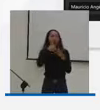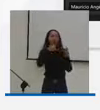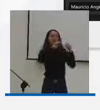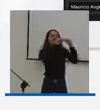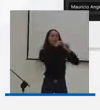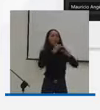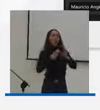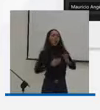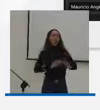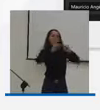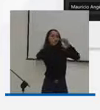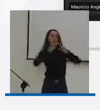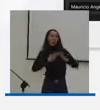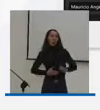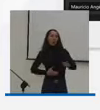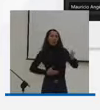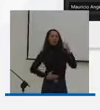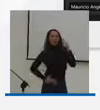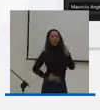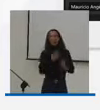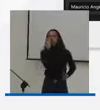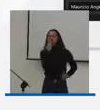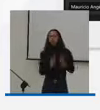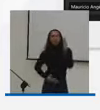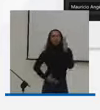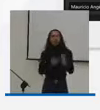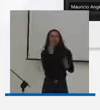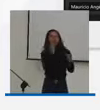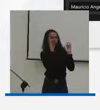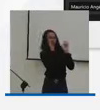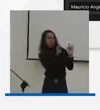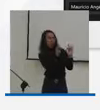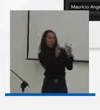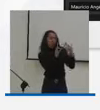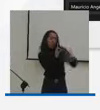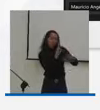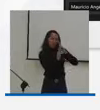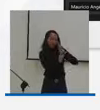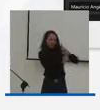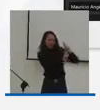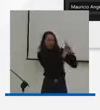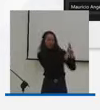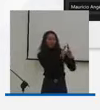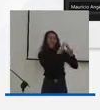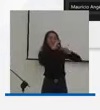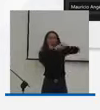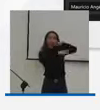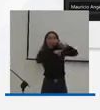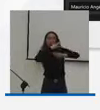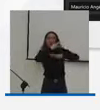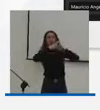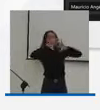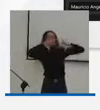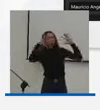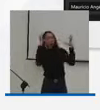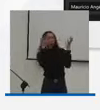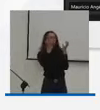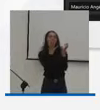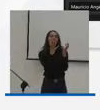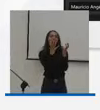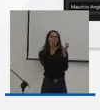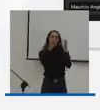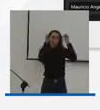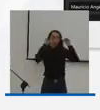la producción de maravillosos atletas que se destacan en el mundo. ¿Quién puede desconocer que el Urabá